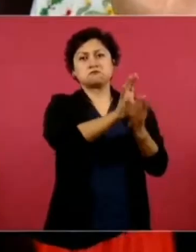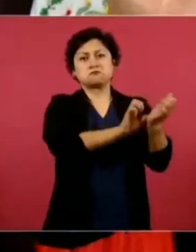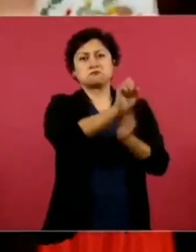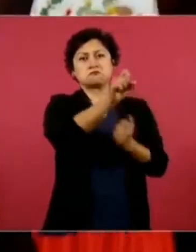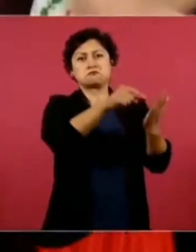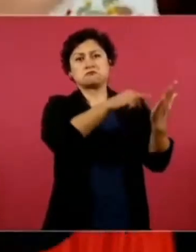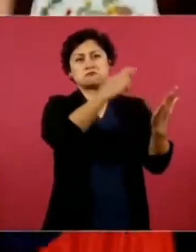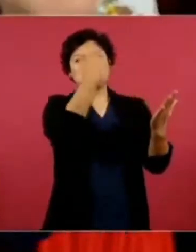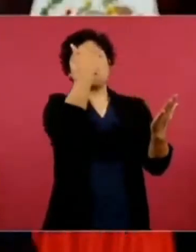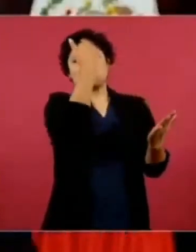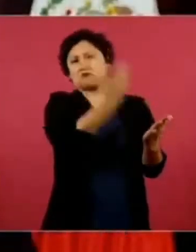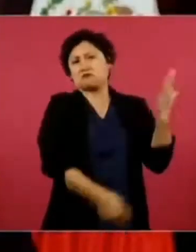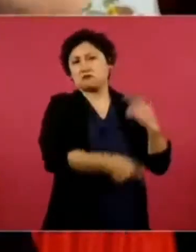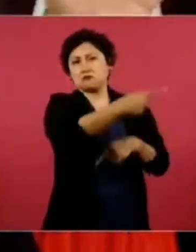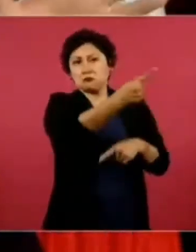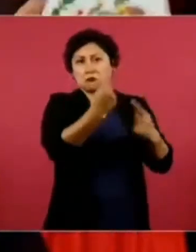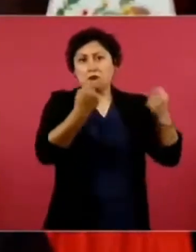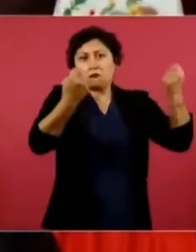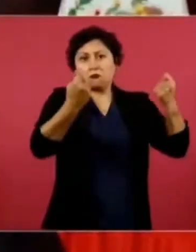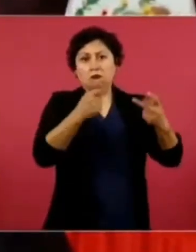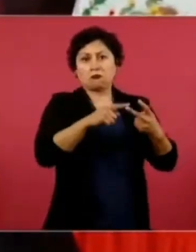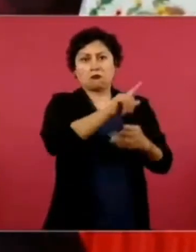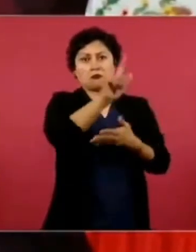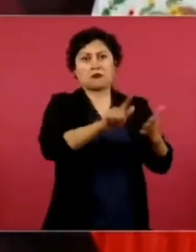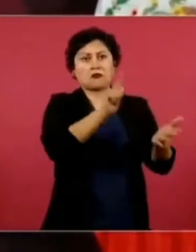y no importa si se viola la ley